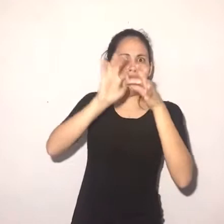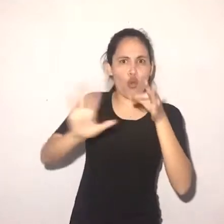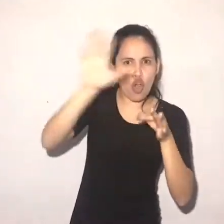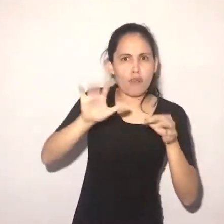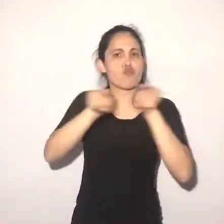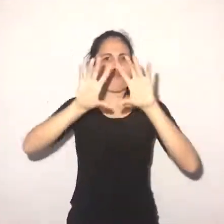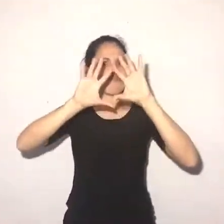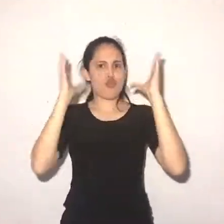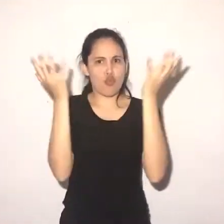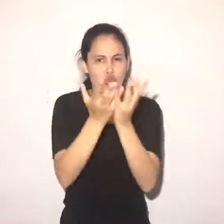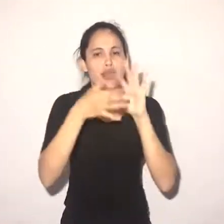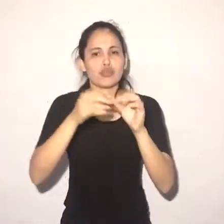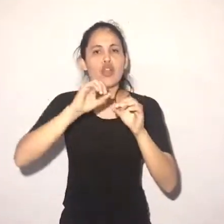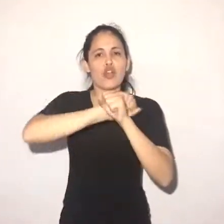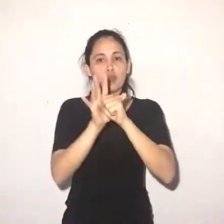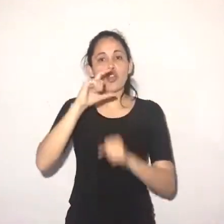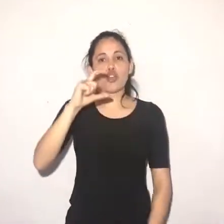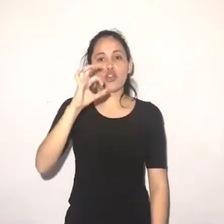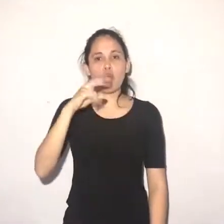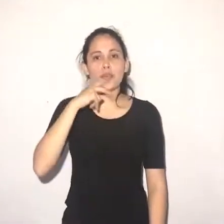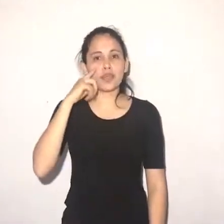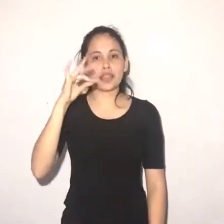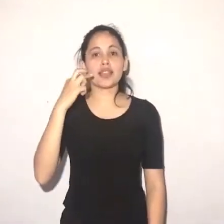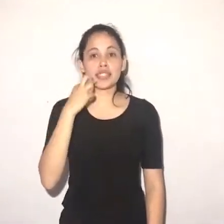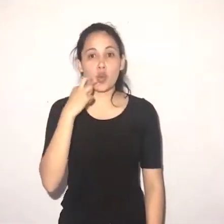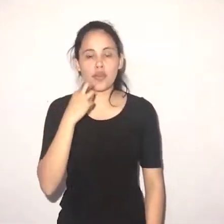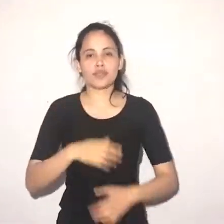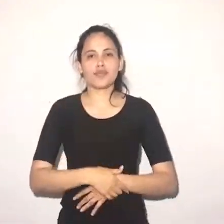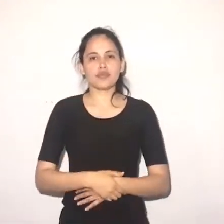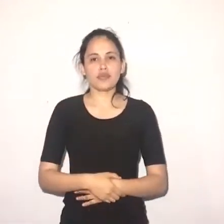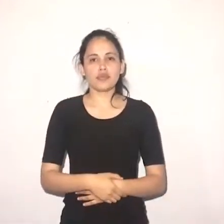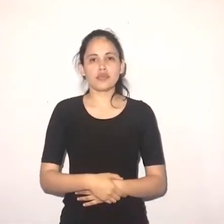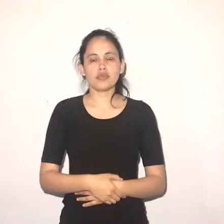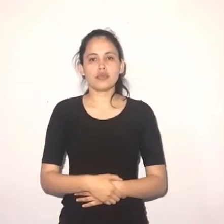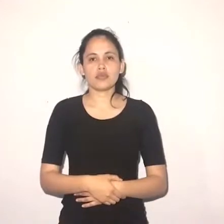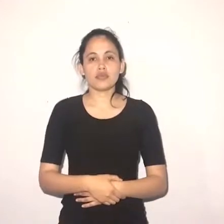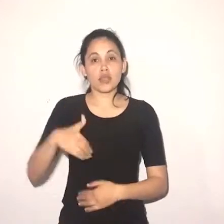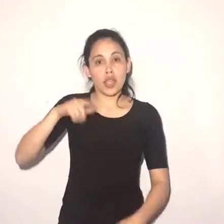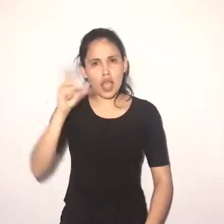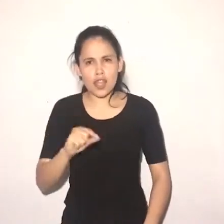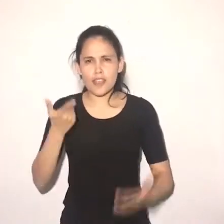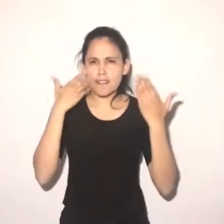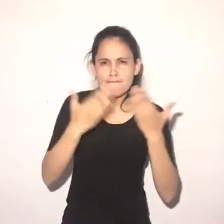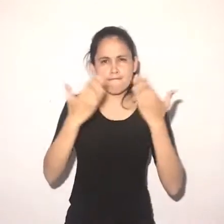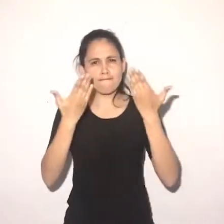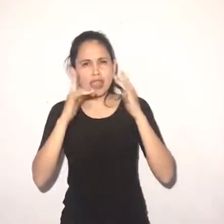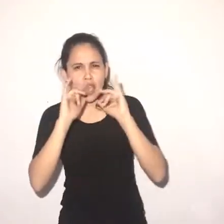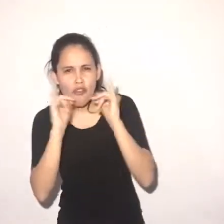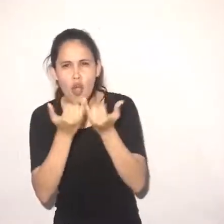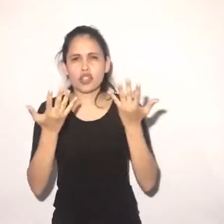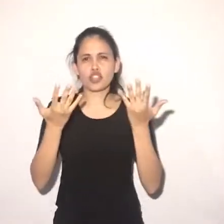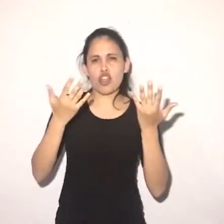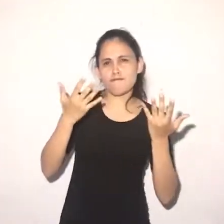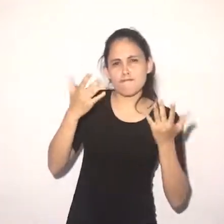En Argentina, a través de la Ley General de Ambiente, en su artículo 4, rige el principio precautorio que es lo que se